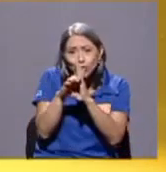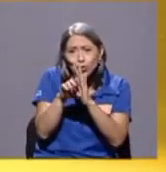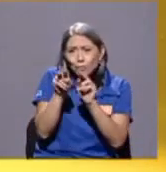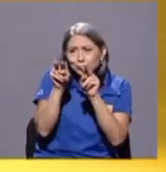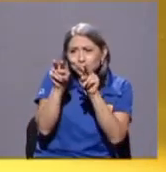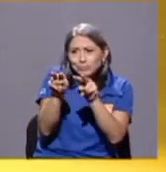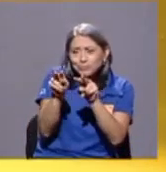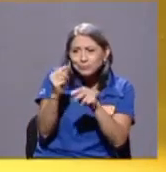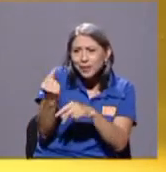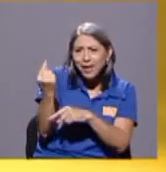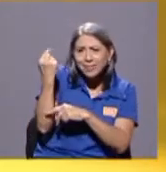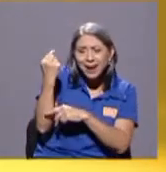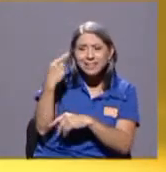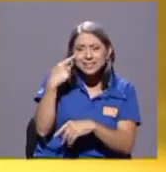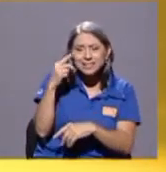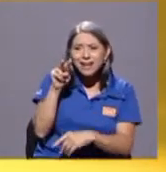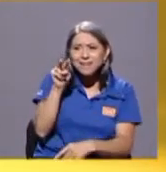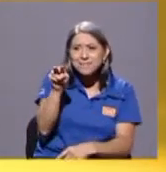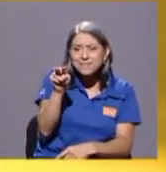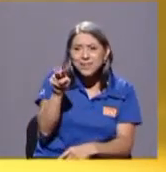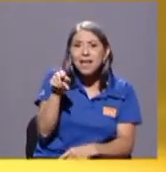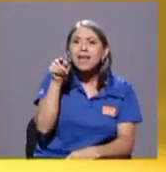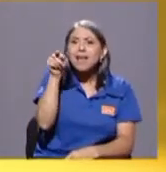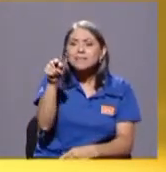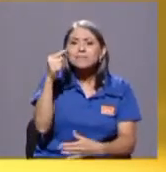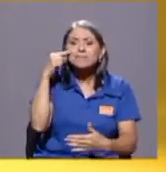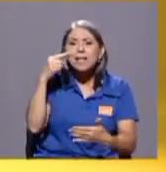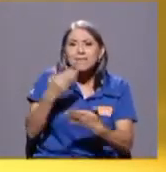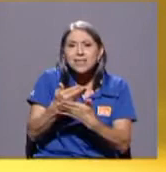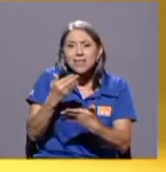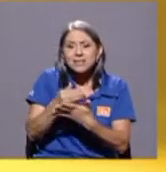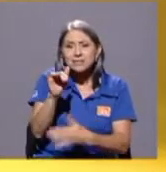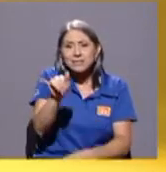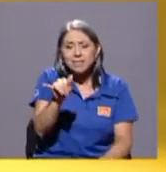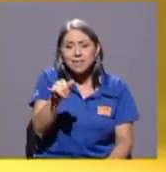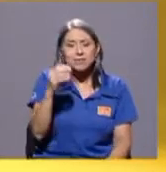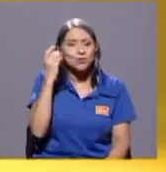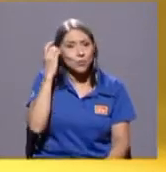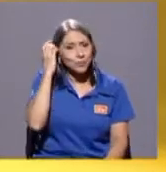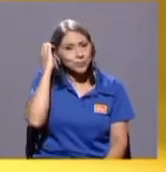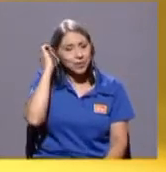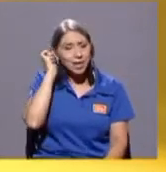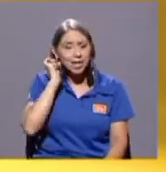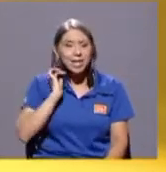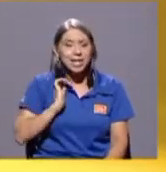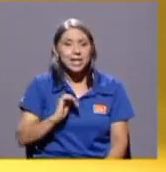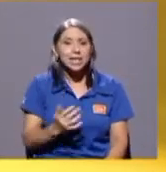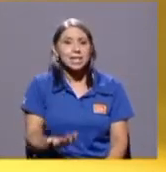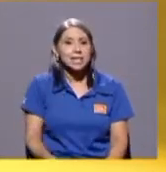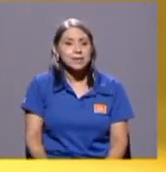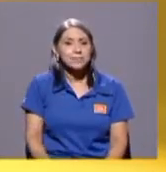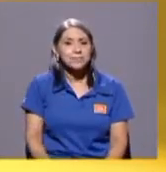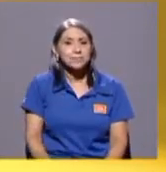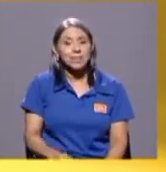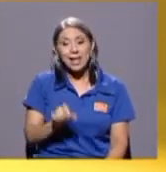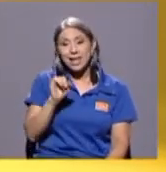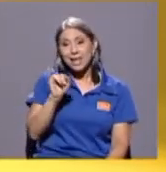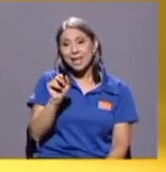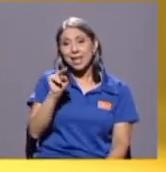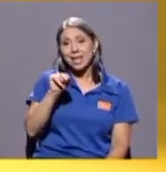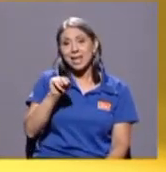da una de las muchas evidencias de eso y el INCAE